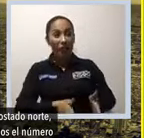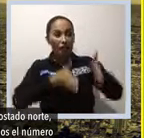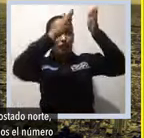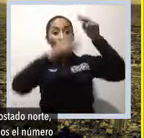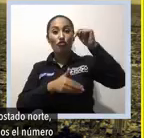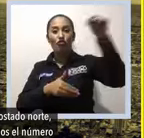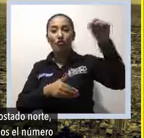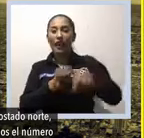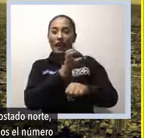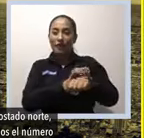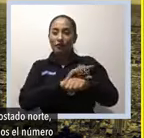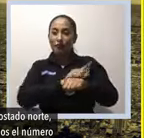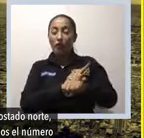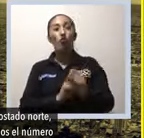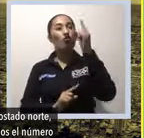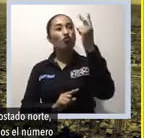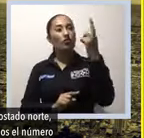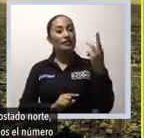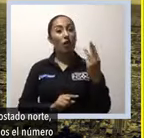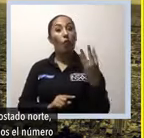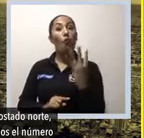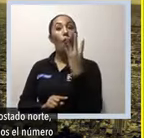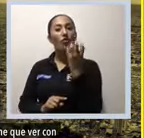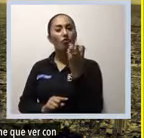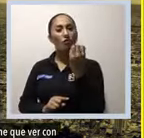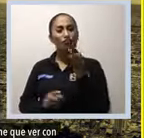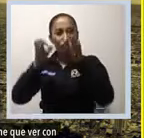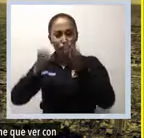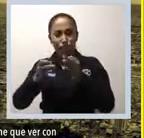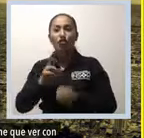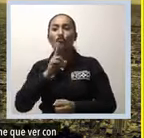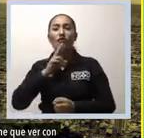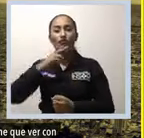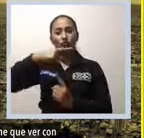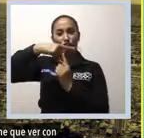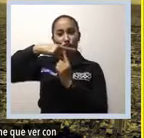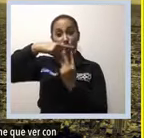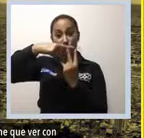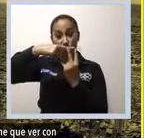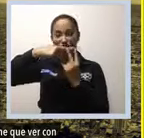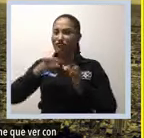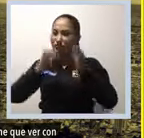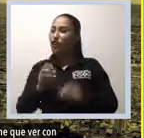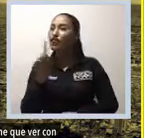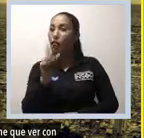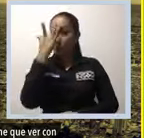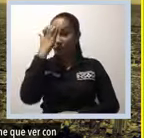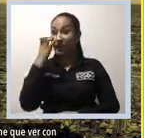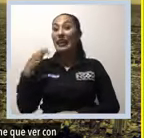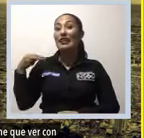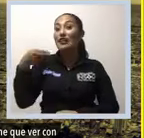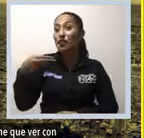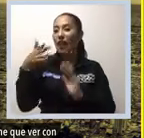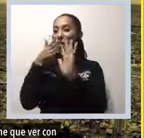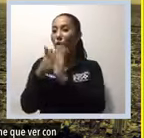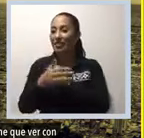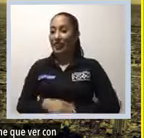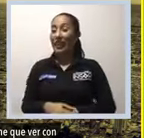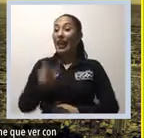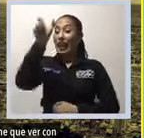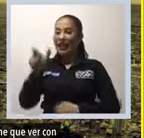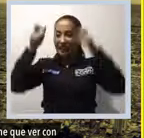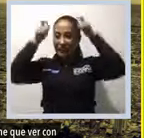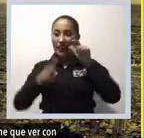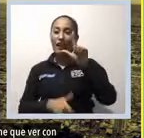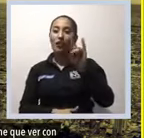conserva el reloj. En ese reloj si vemos, el número 4 no corresponde a la numeración romana. Eso tiene que ver con una leyenda que implorucra